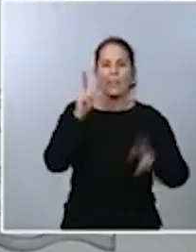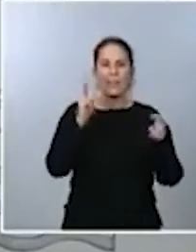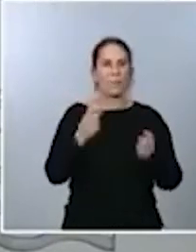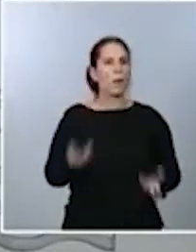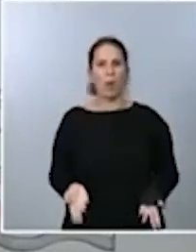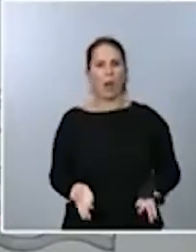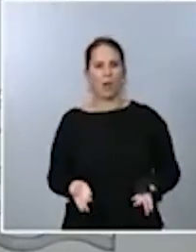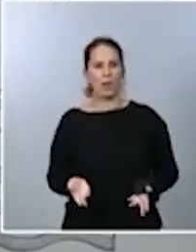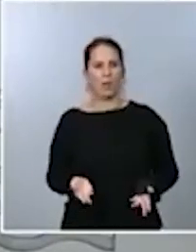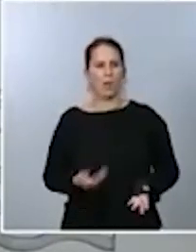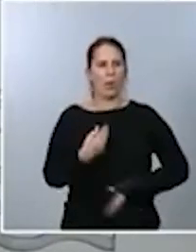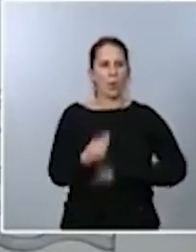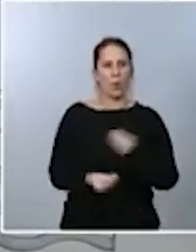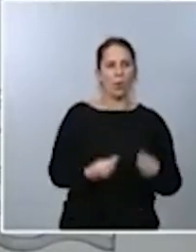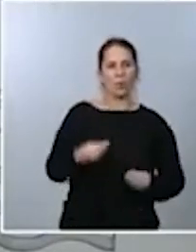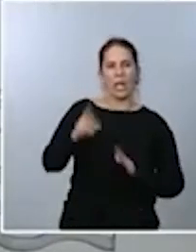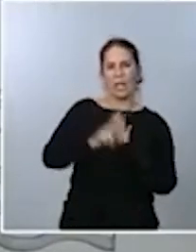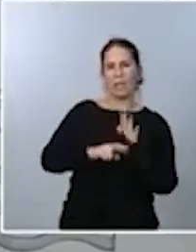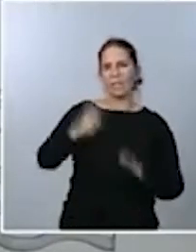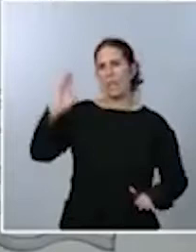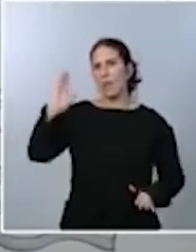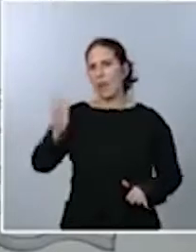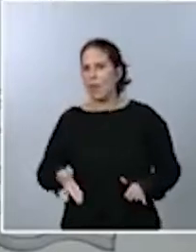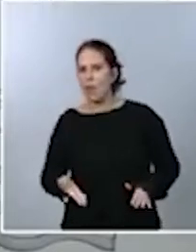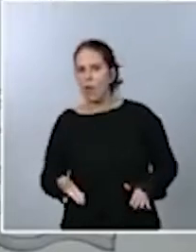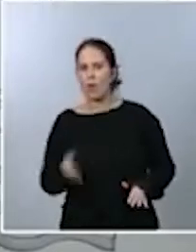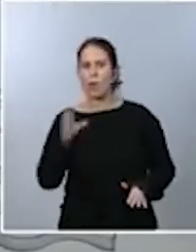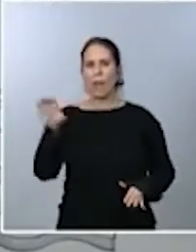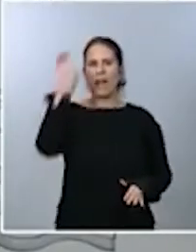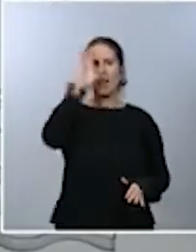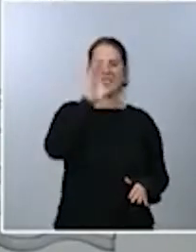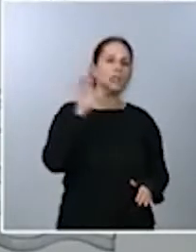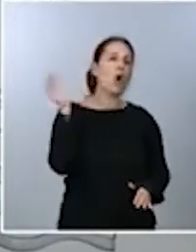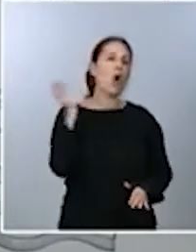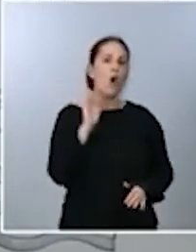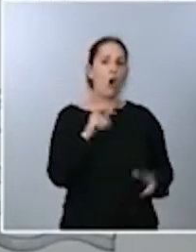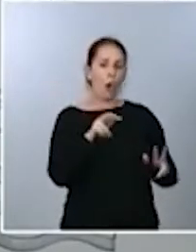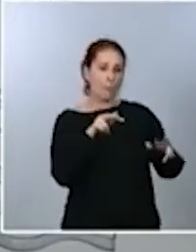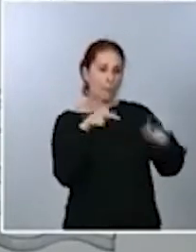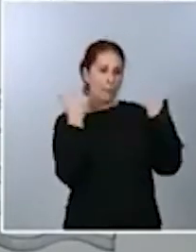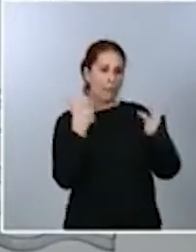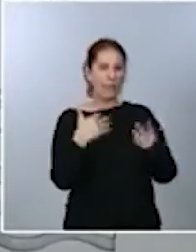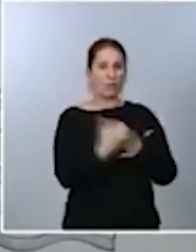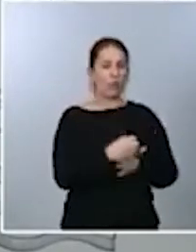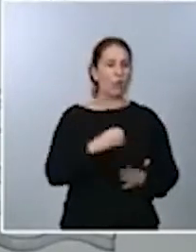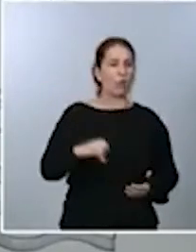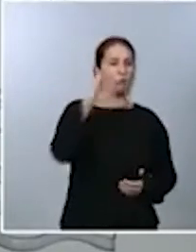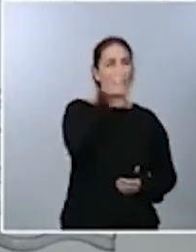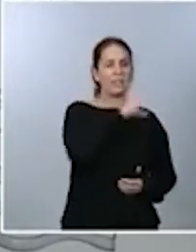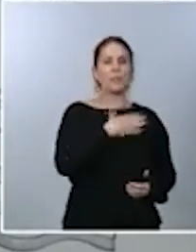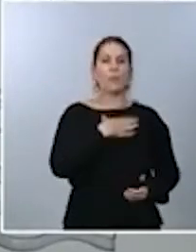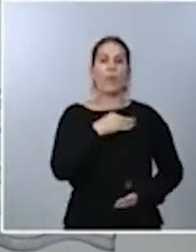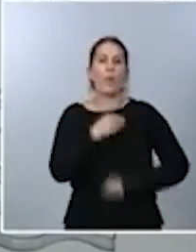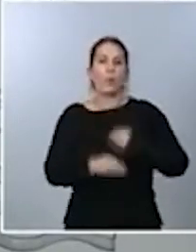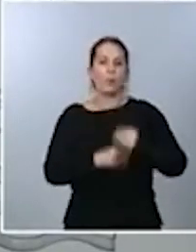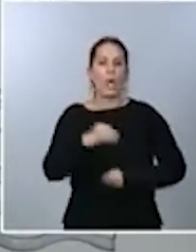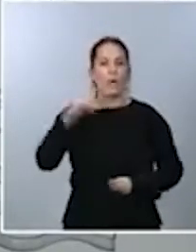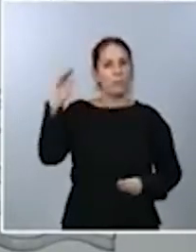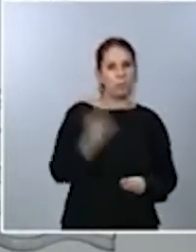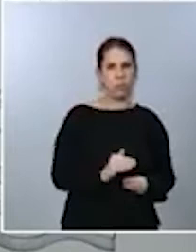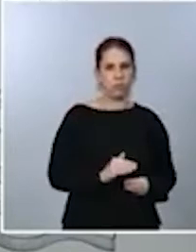utilizar régimen sancionador con esos países o si nos va a permitir a todos los países poder hacer uso de esa bajada del precio.